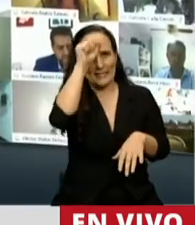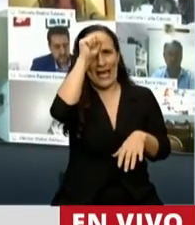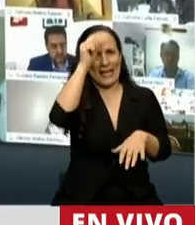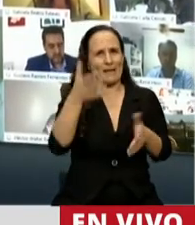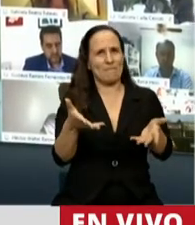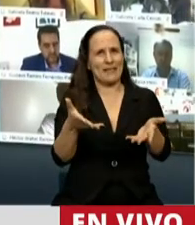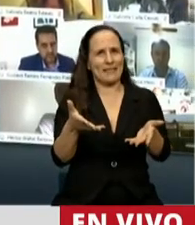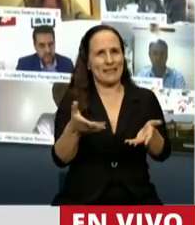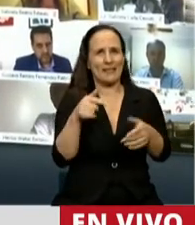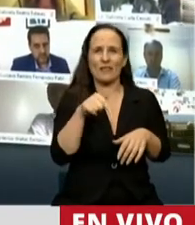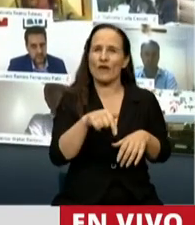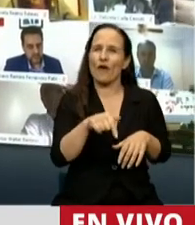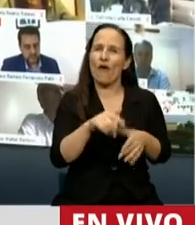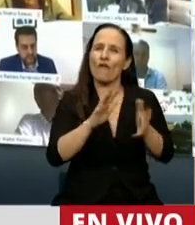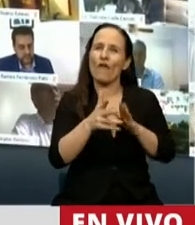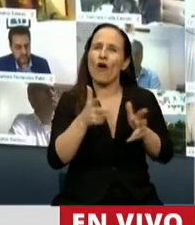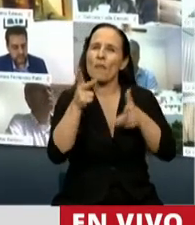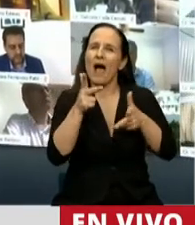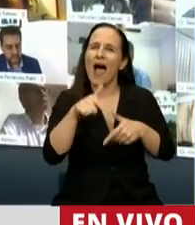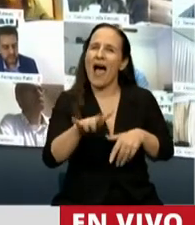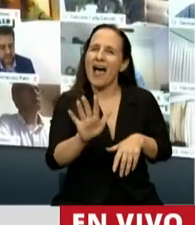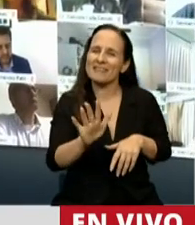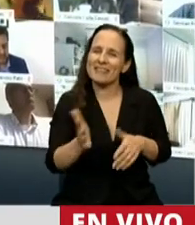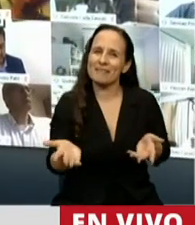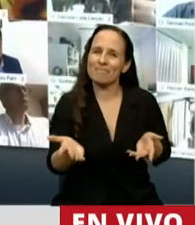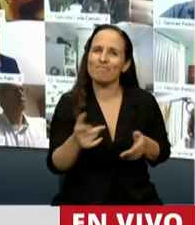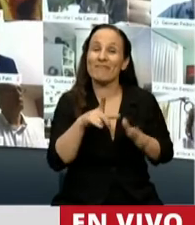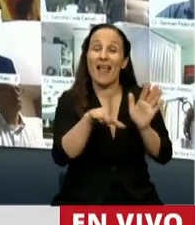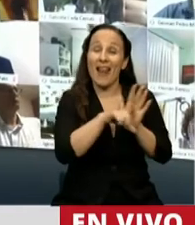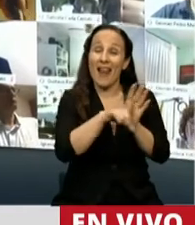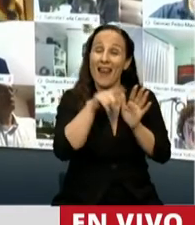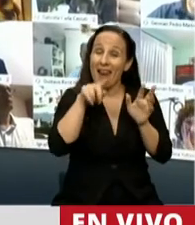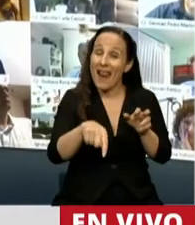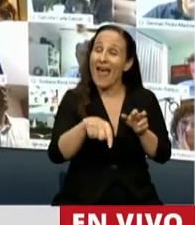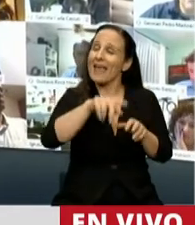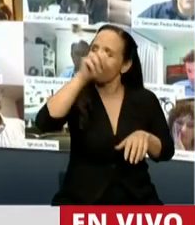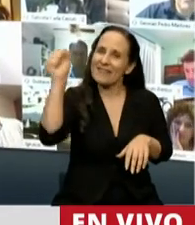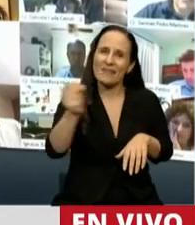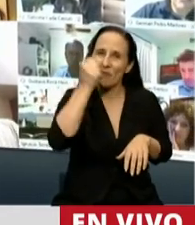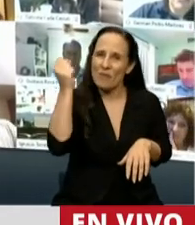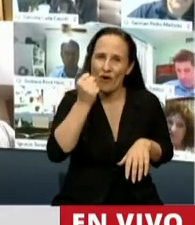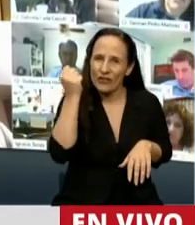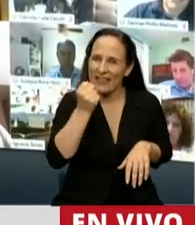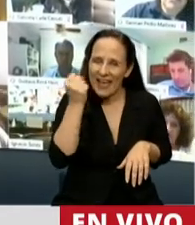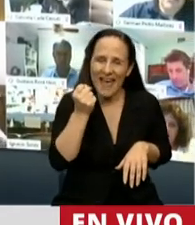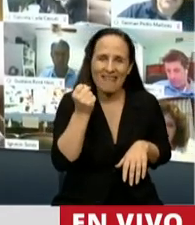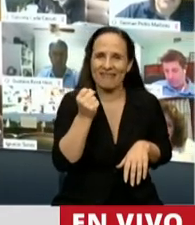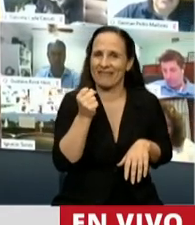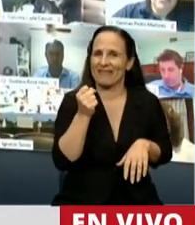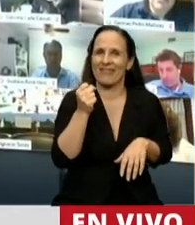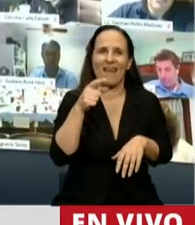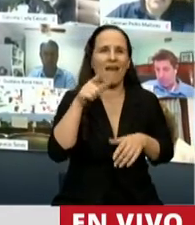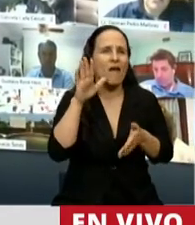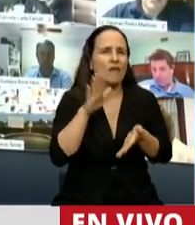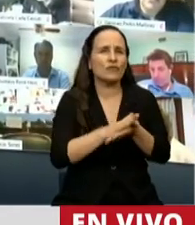accedido a este tipo de tratamiento. Me parece que una ley de la importancia que tiene esta, la magnitud de